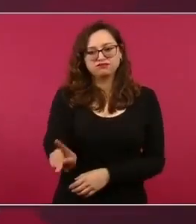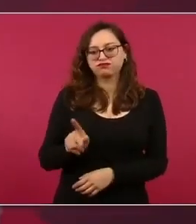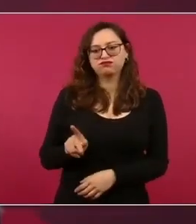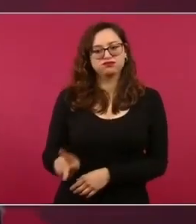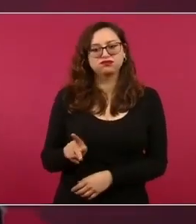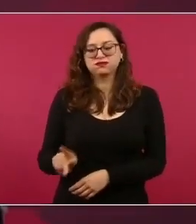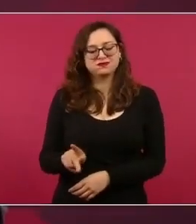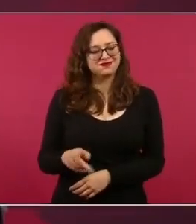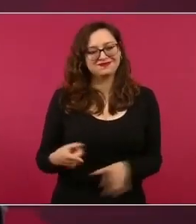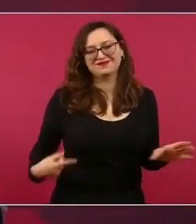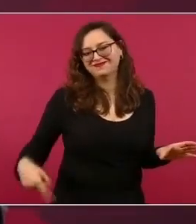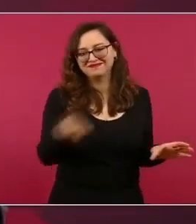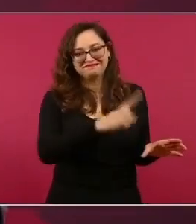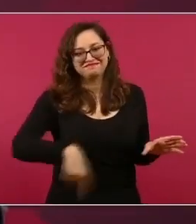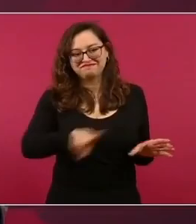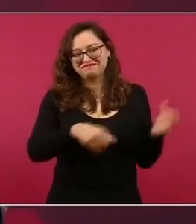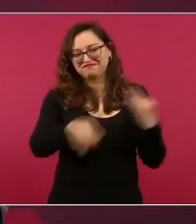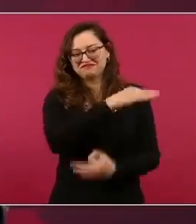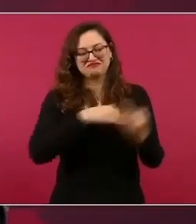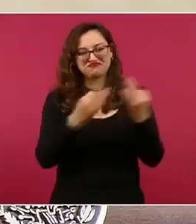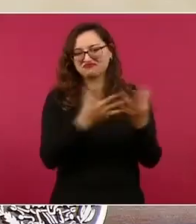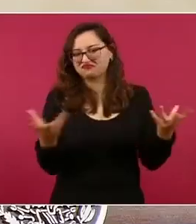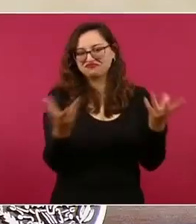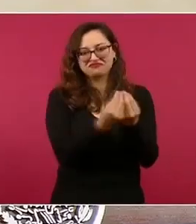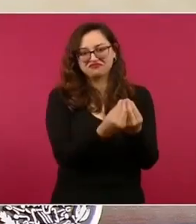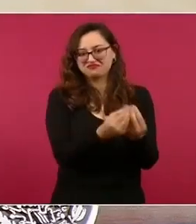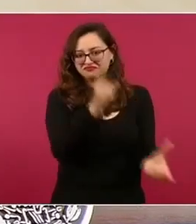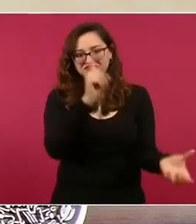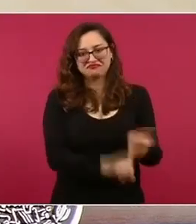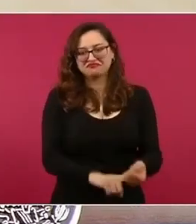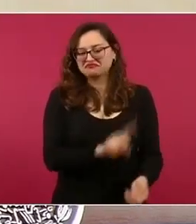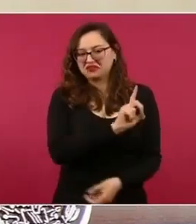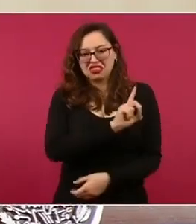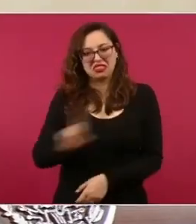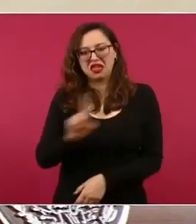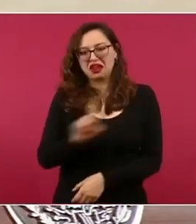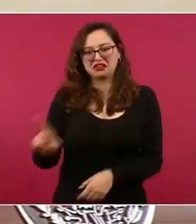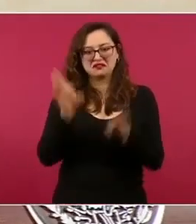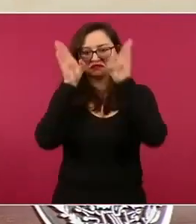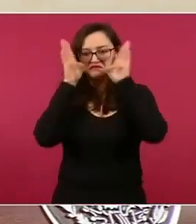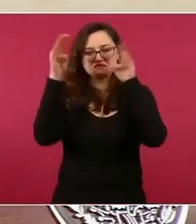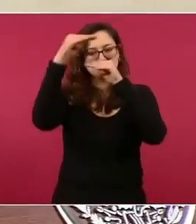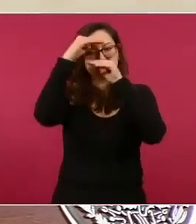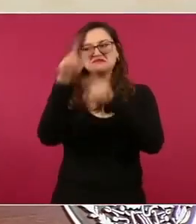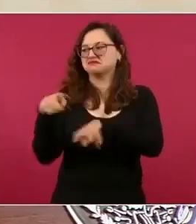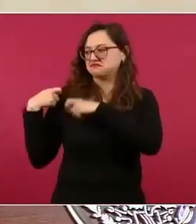ráncidos, conservadores.